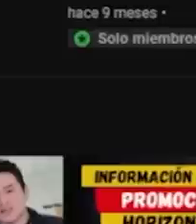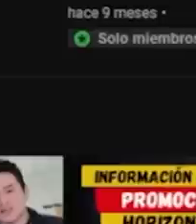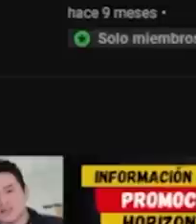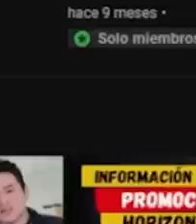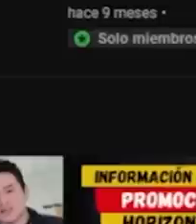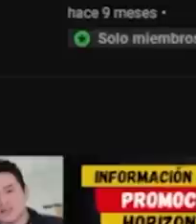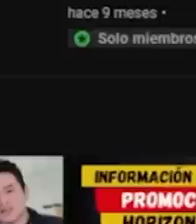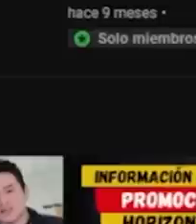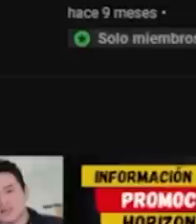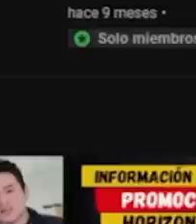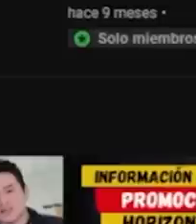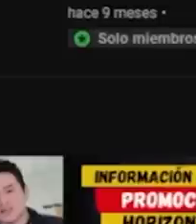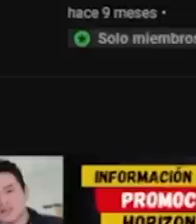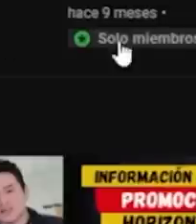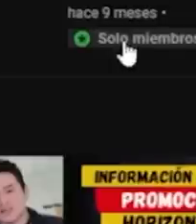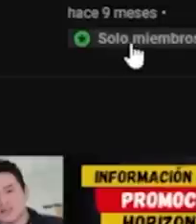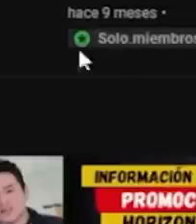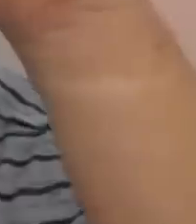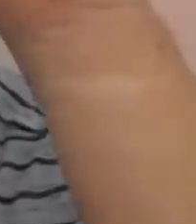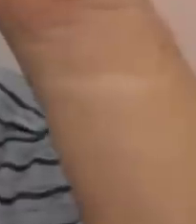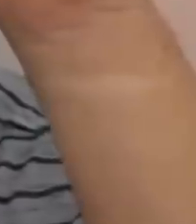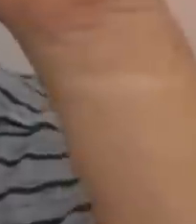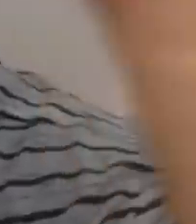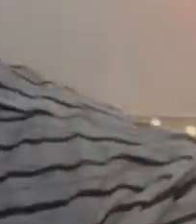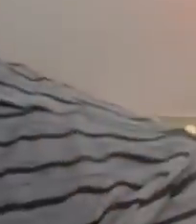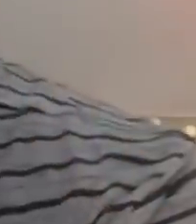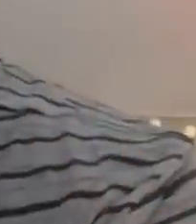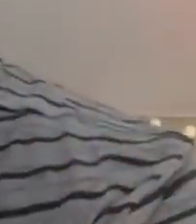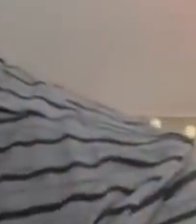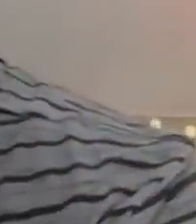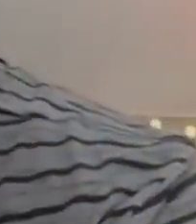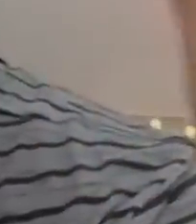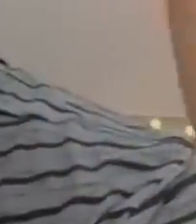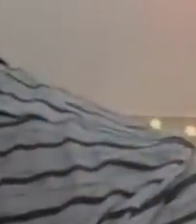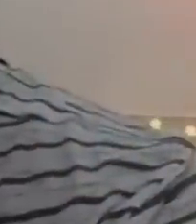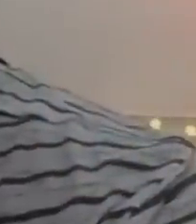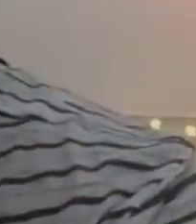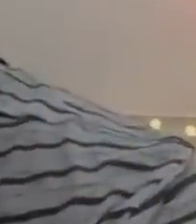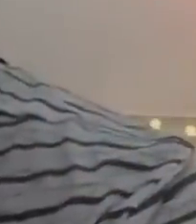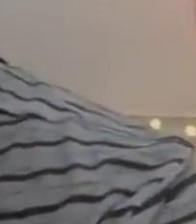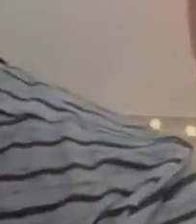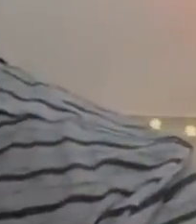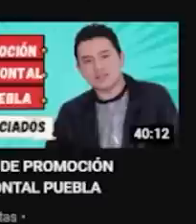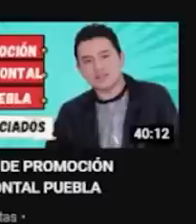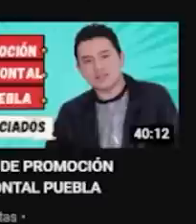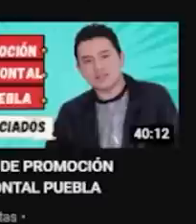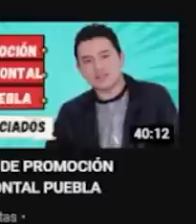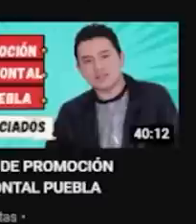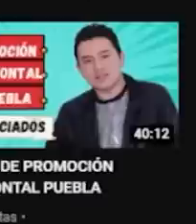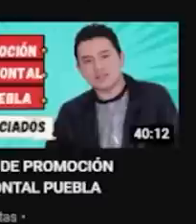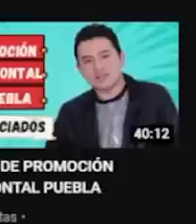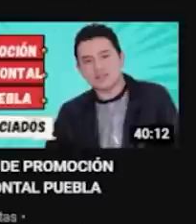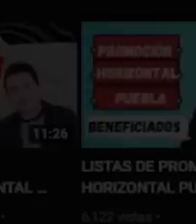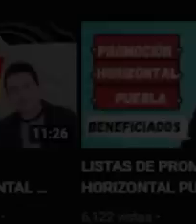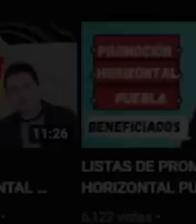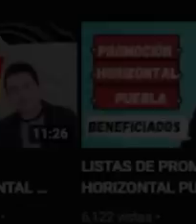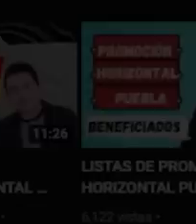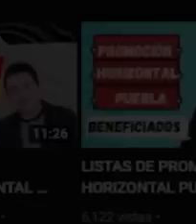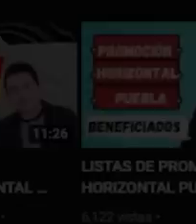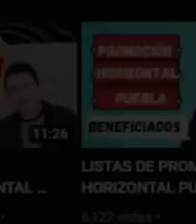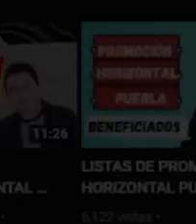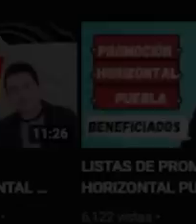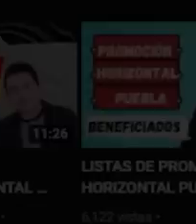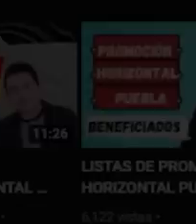¿Sabías que al hacerte miembro obtienes más beneficios? Uno de ellos es que tus dudas serán atendidas con un trato más personal. Solo dale clic al botón de unirse,